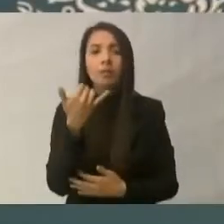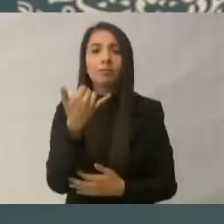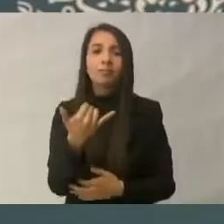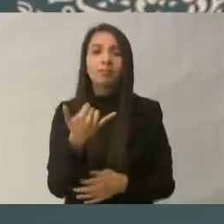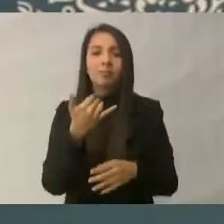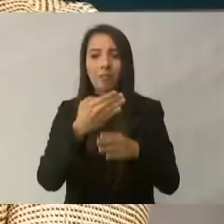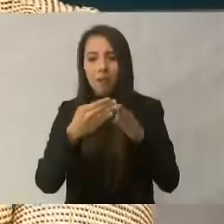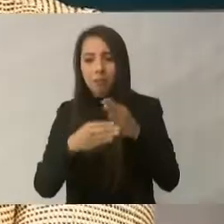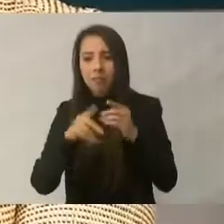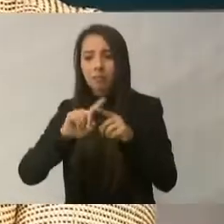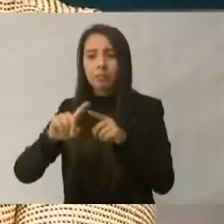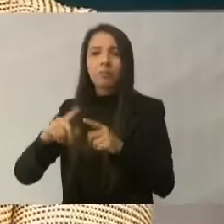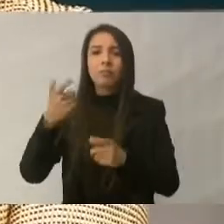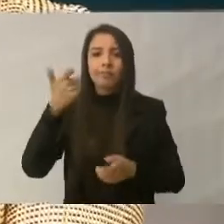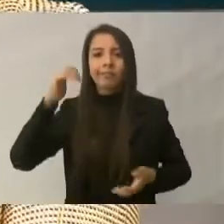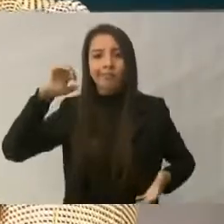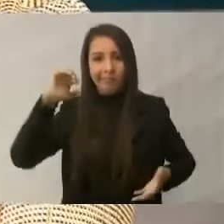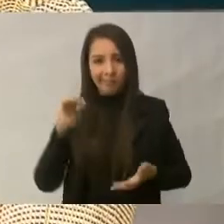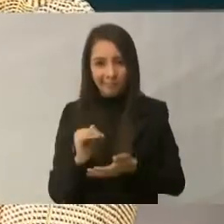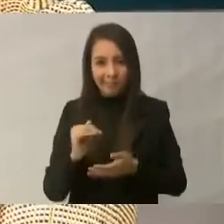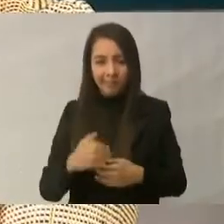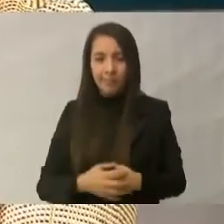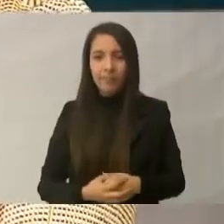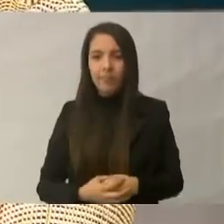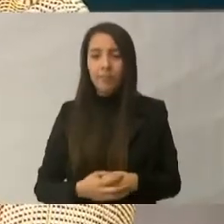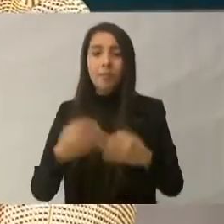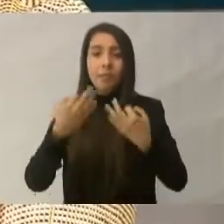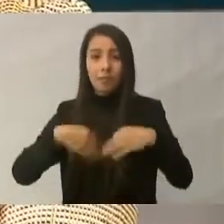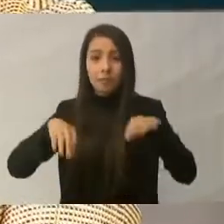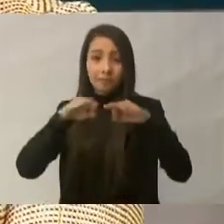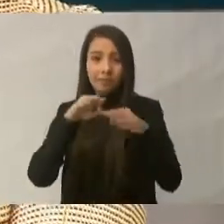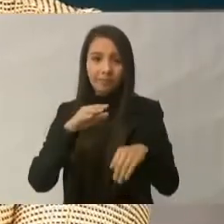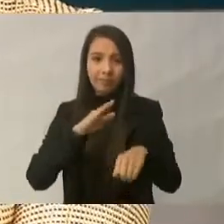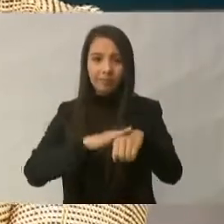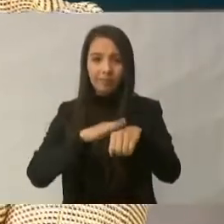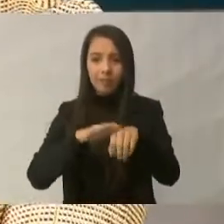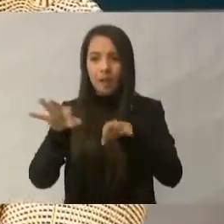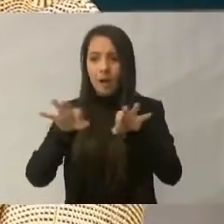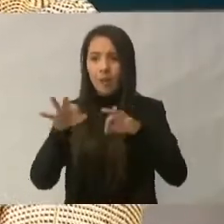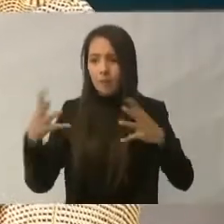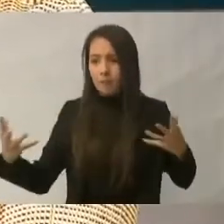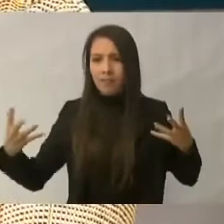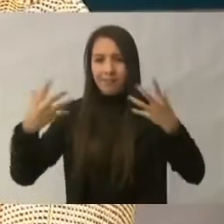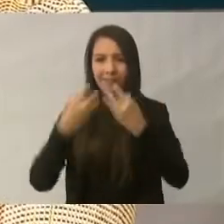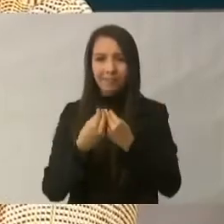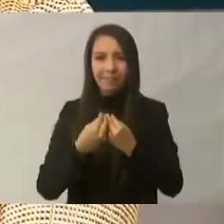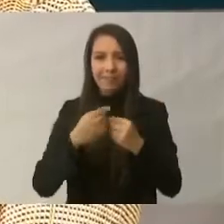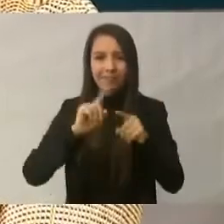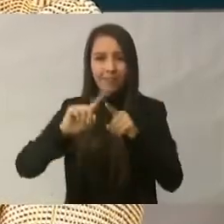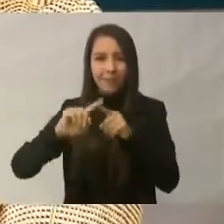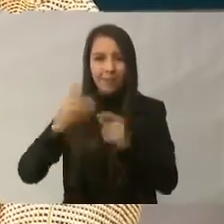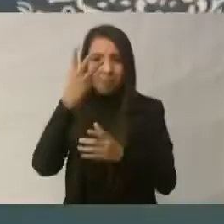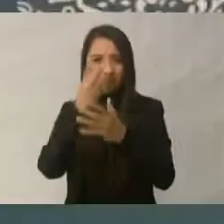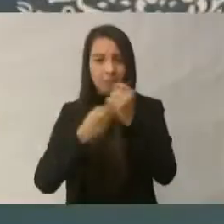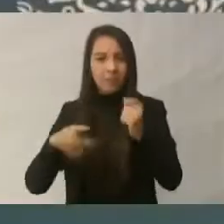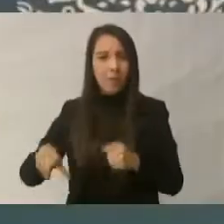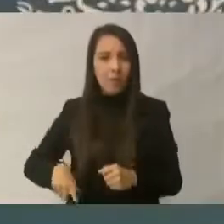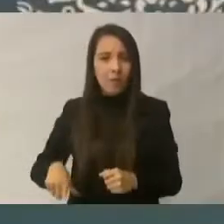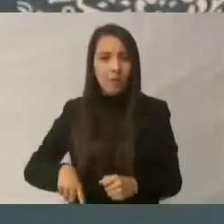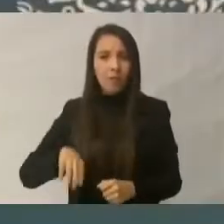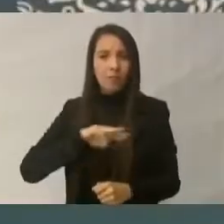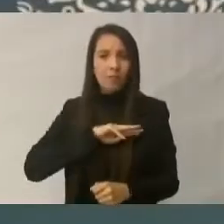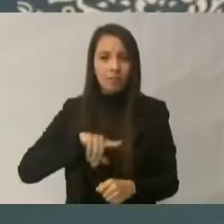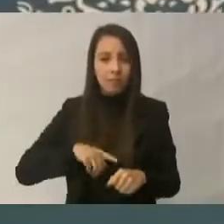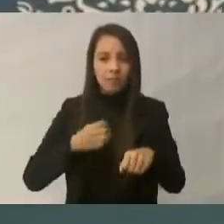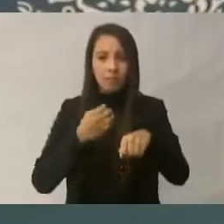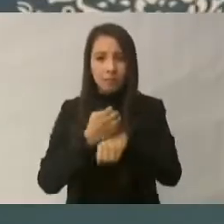Finalmente, es importante señalar que la coordinación y el trabajo conjunto entre los diferentes niveles de gobierno hace posible